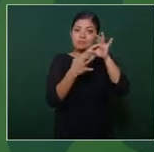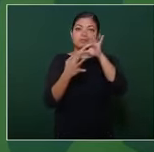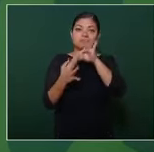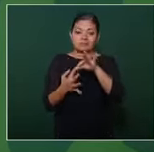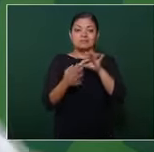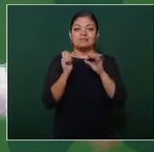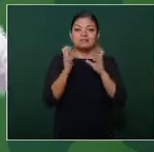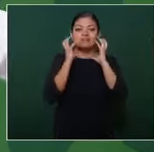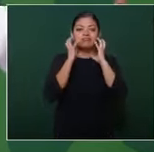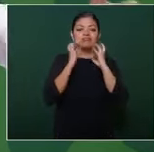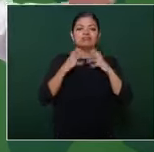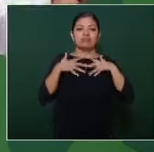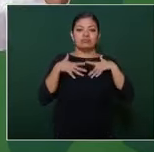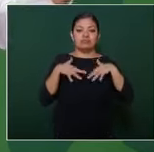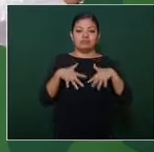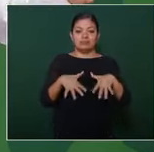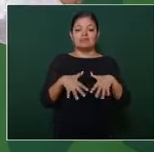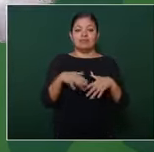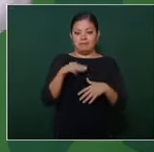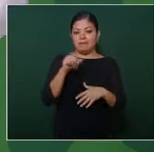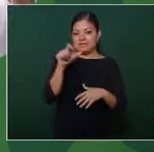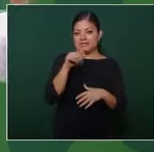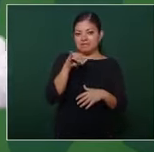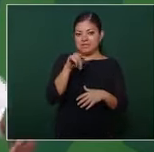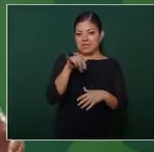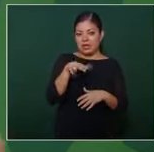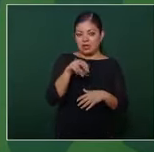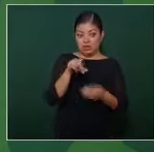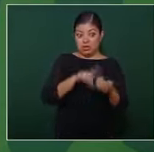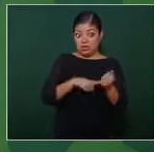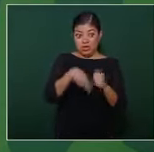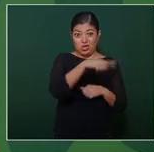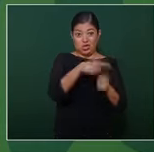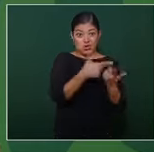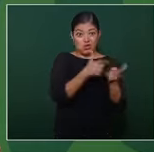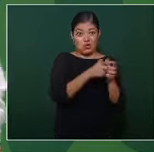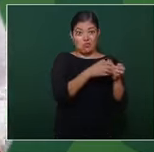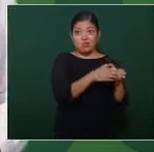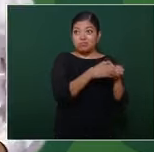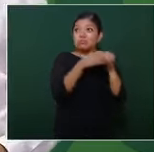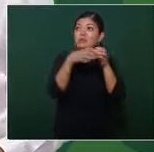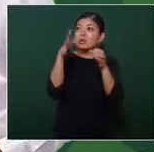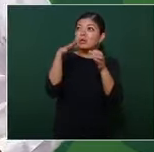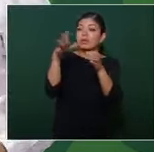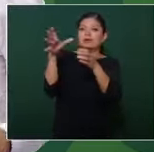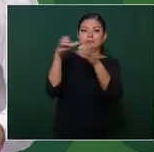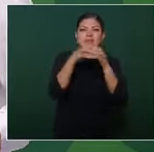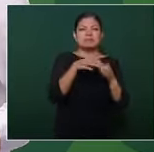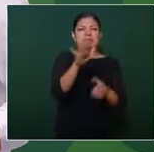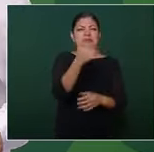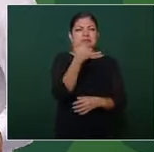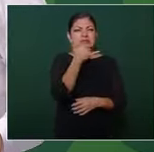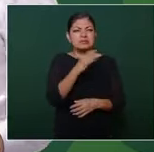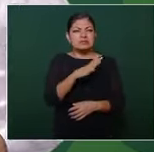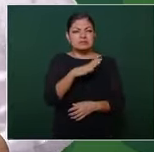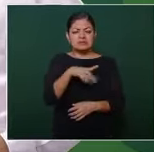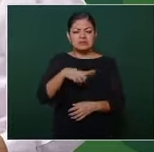van todo el grupo de conservadores no tienes por ahí la foto